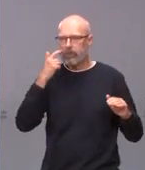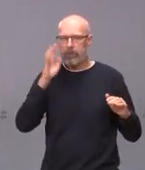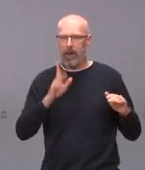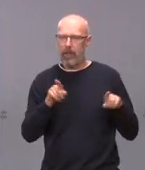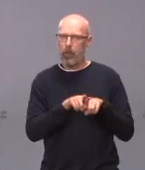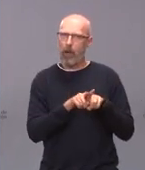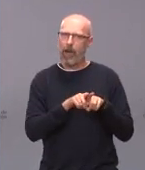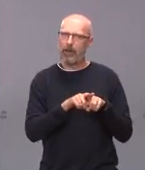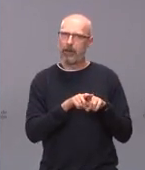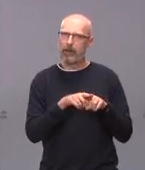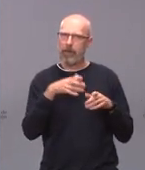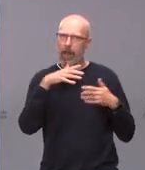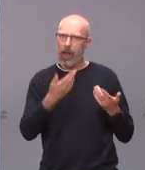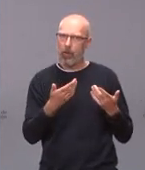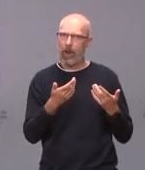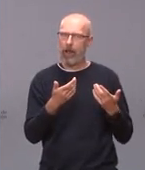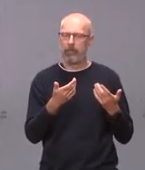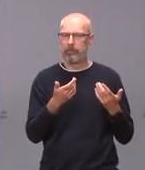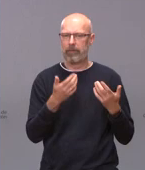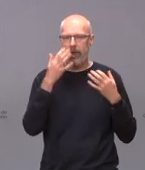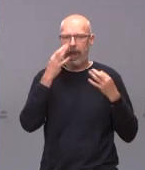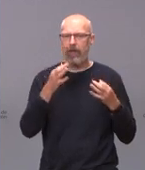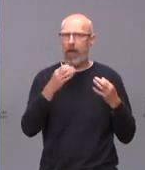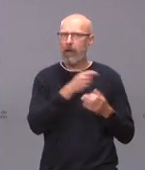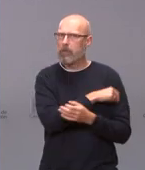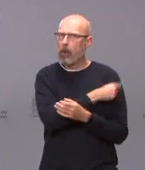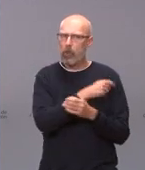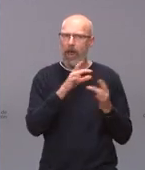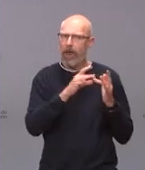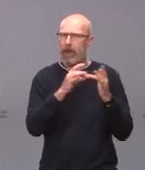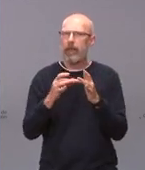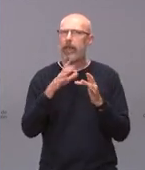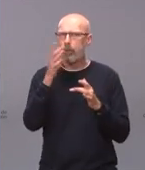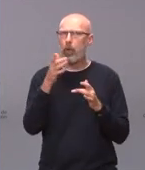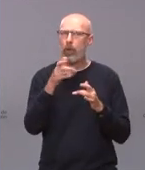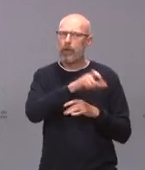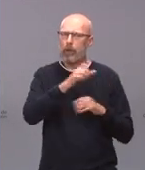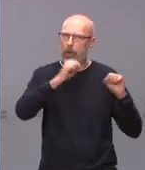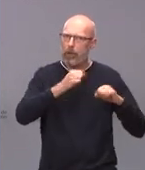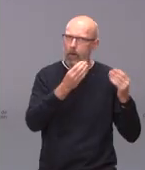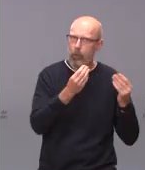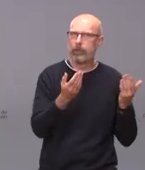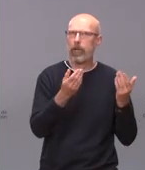que en este momento Castilla y León esté liderando la vacunación en Europa o donde sea gracias